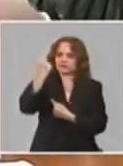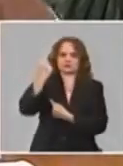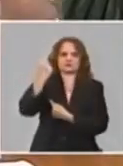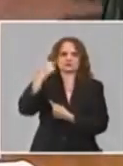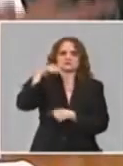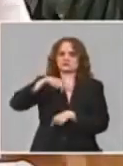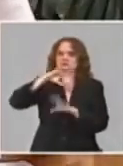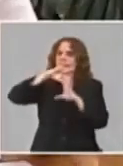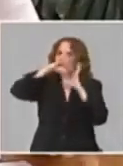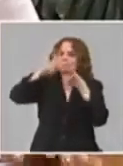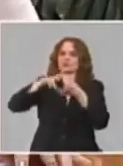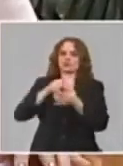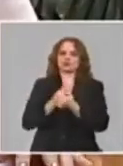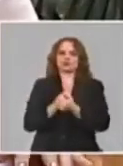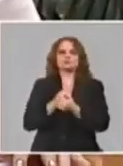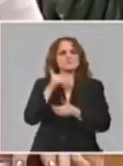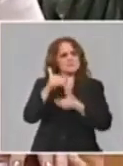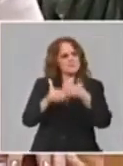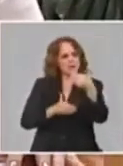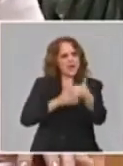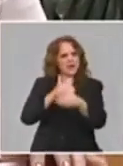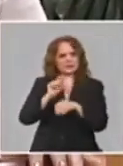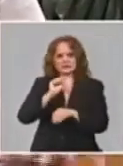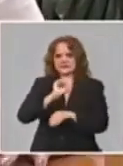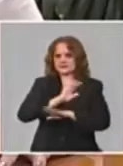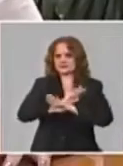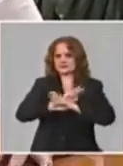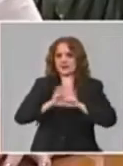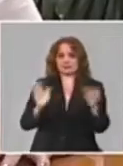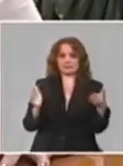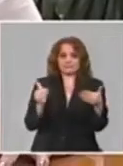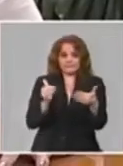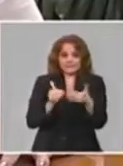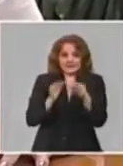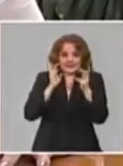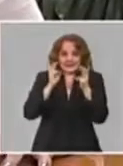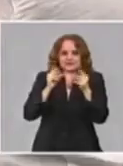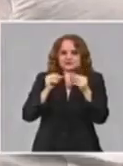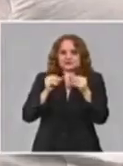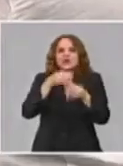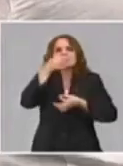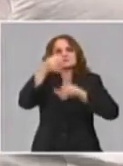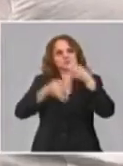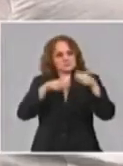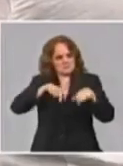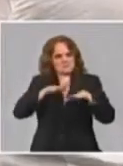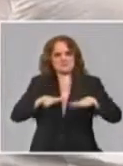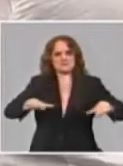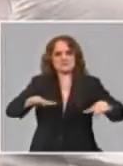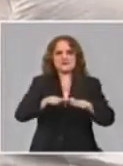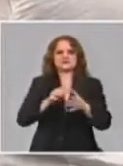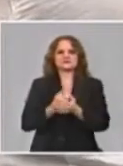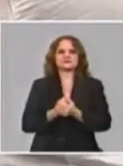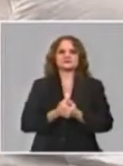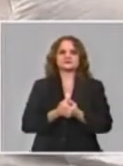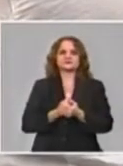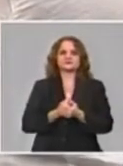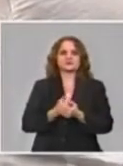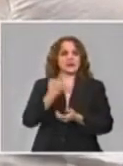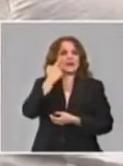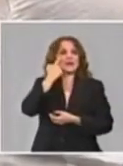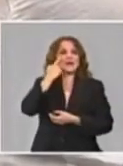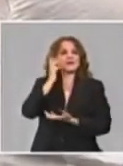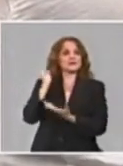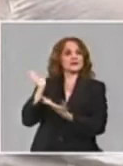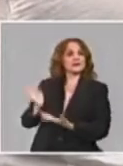va a dar bueno después más adelante podemos cuando ya termine dar los resultados en esta mesa entre los principales temas de estudio